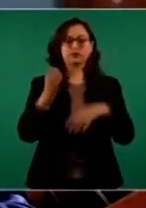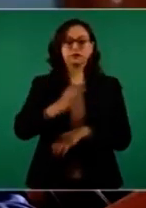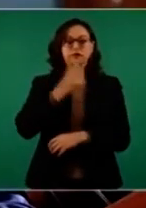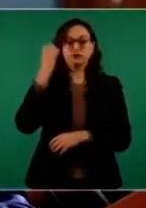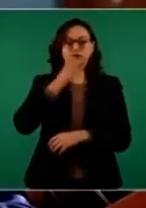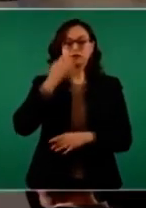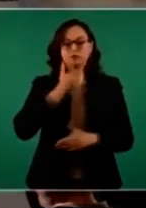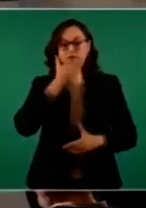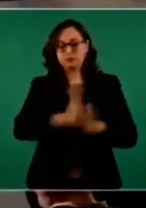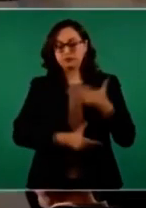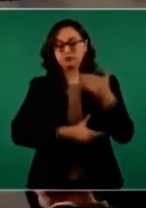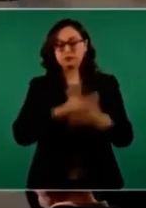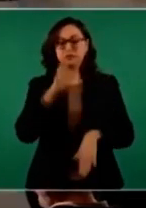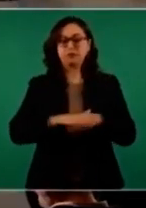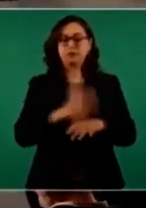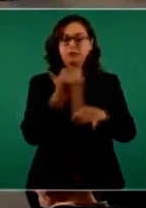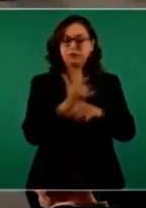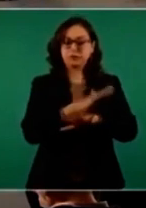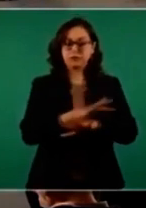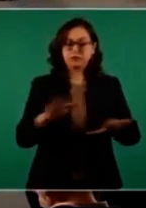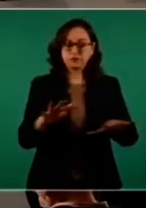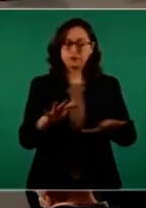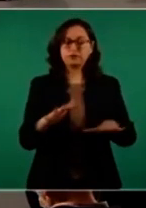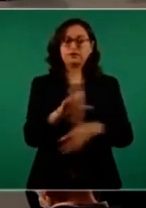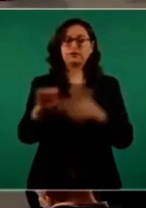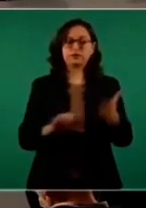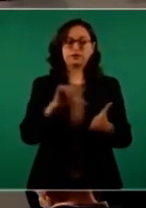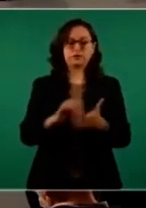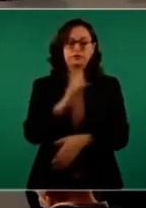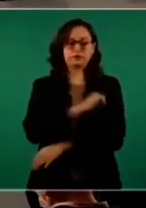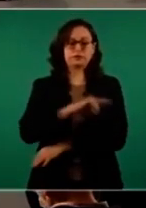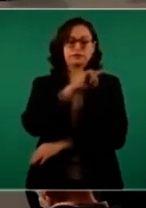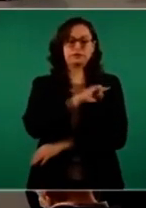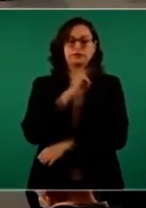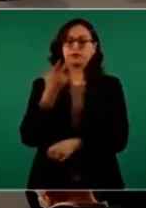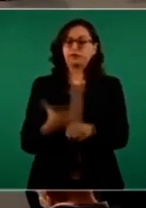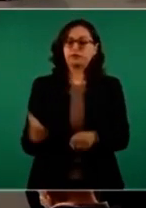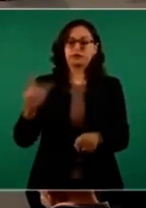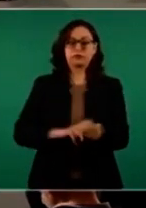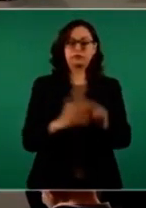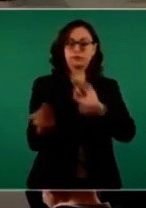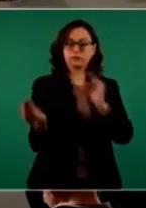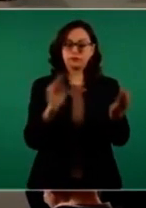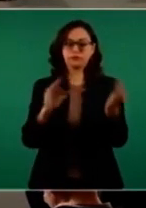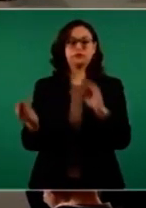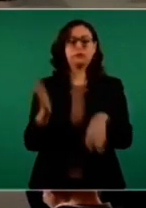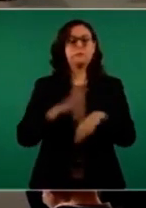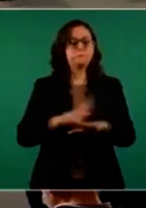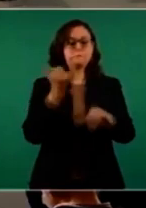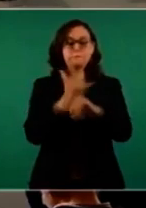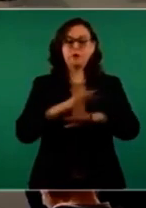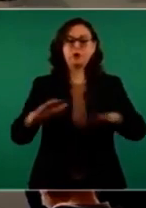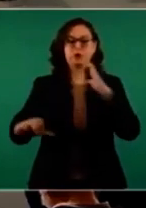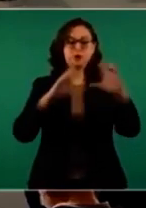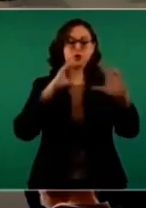las escuelas tengan información de los centros de salud, de los hospitales cercanos.